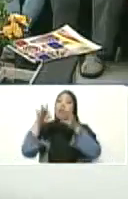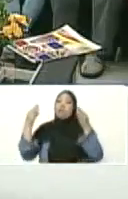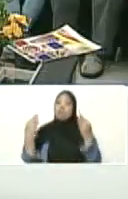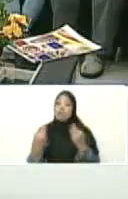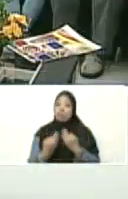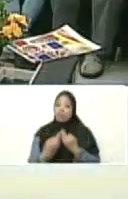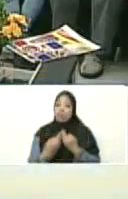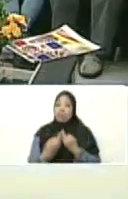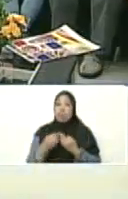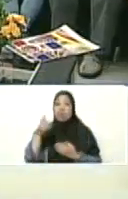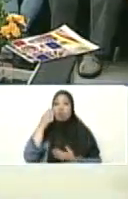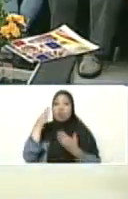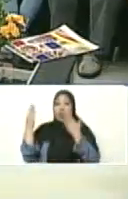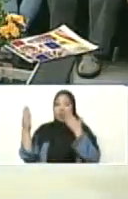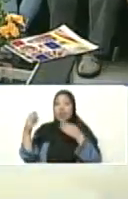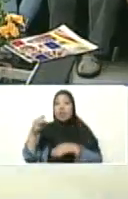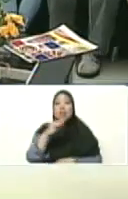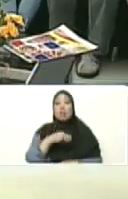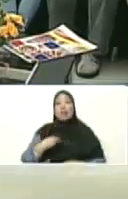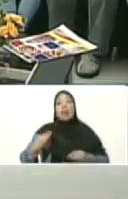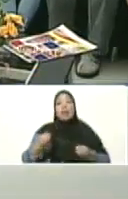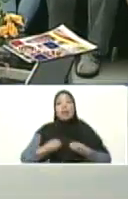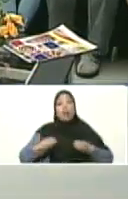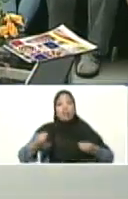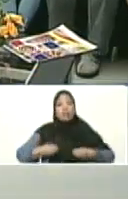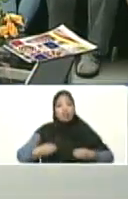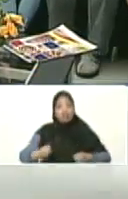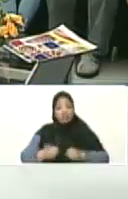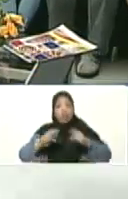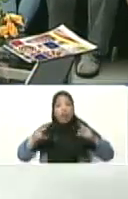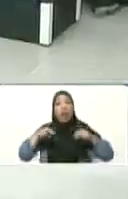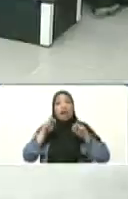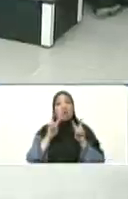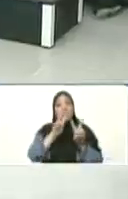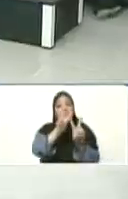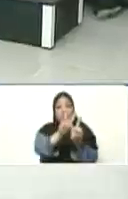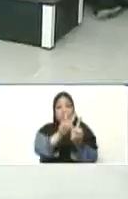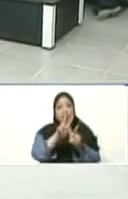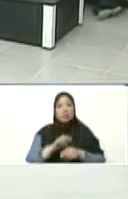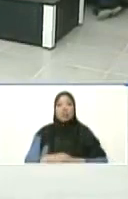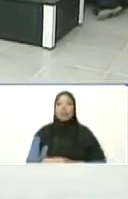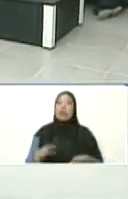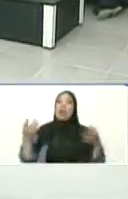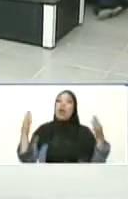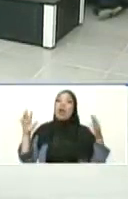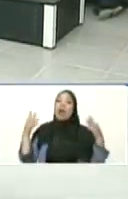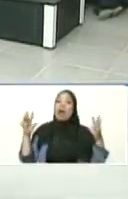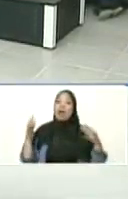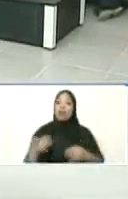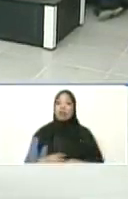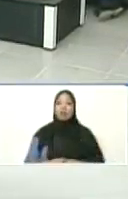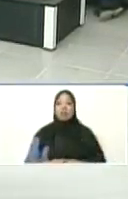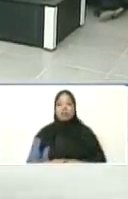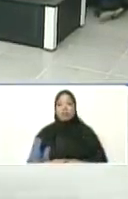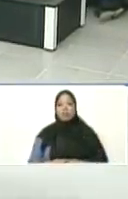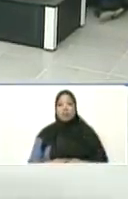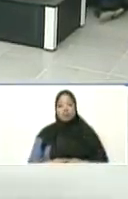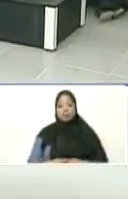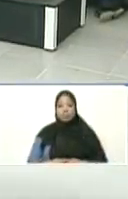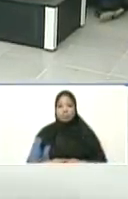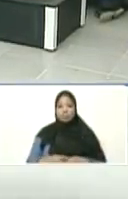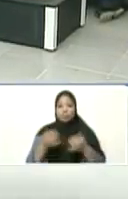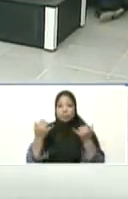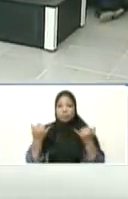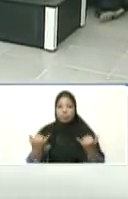que viva la gran misión vivienda Venezuela. Es así, exactamente así, el